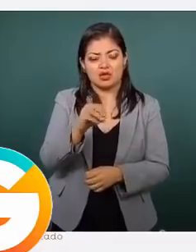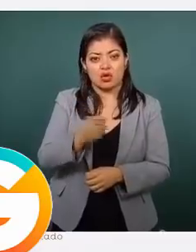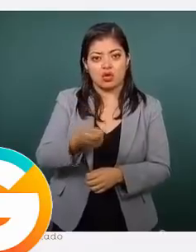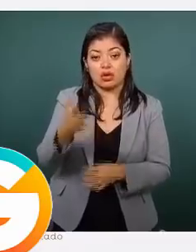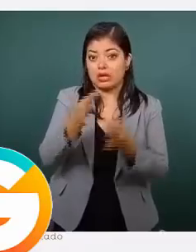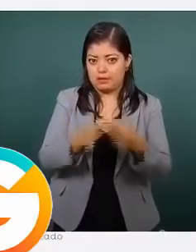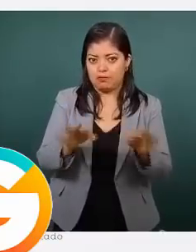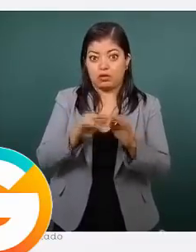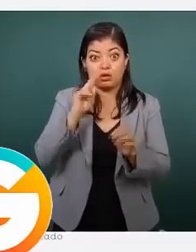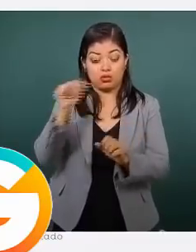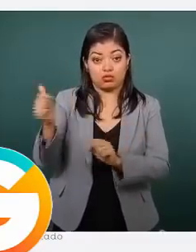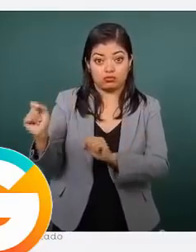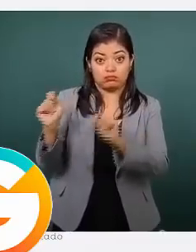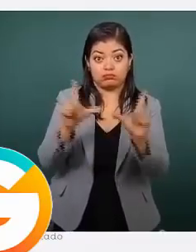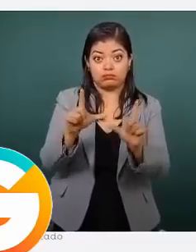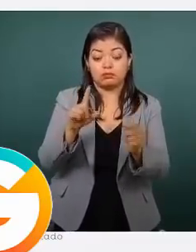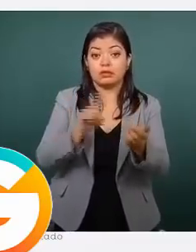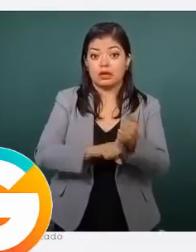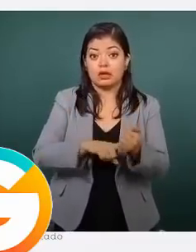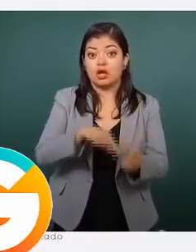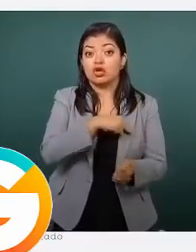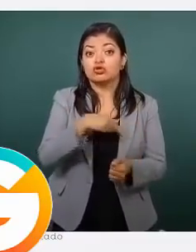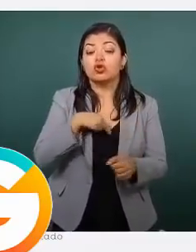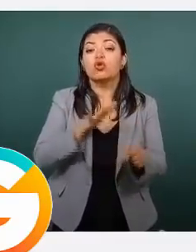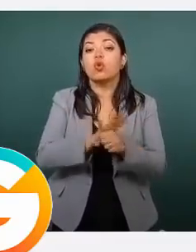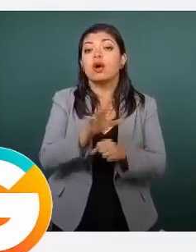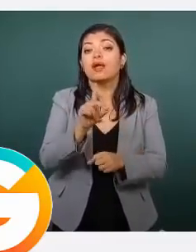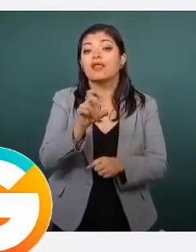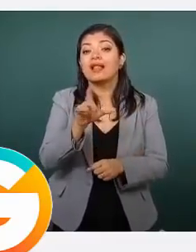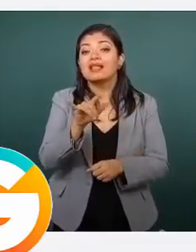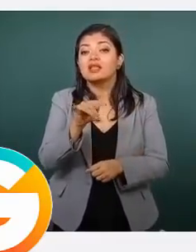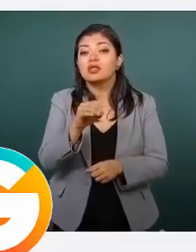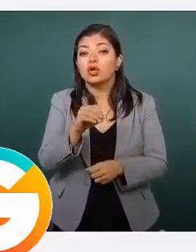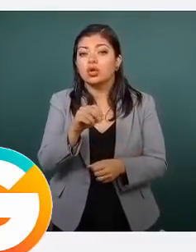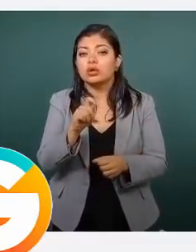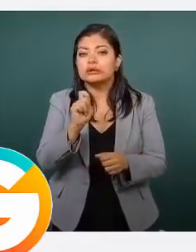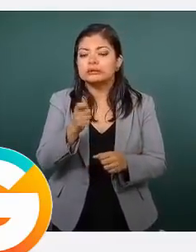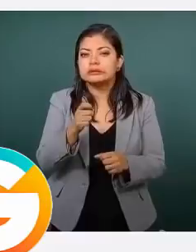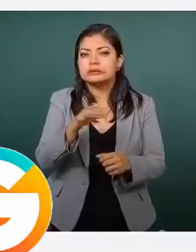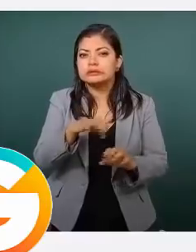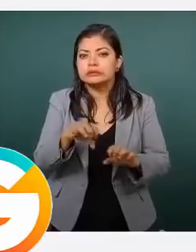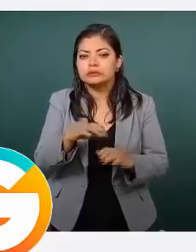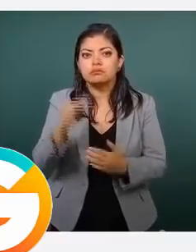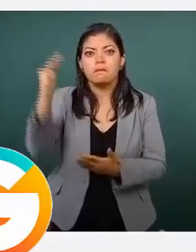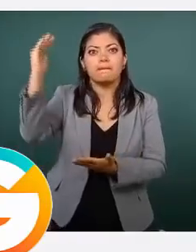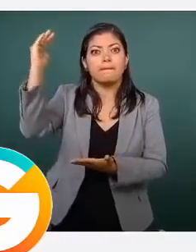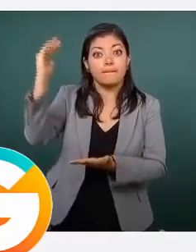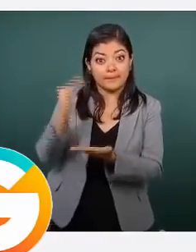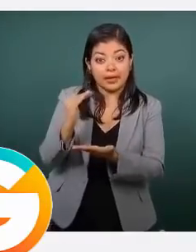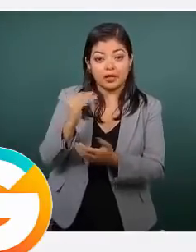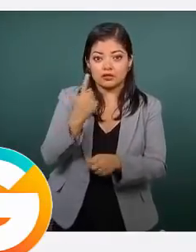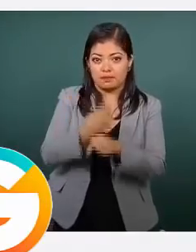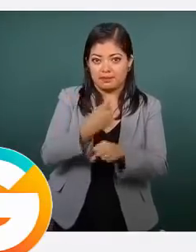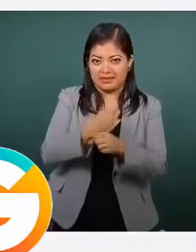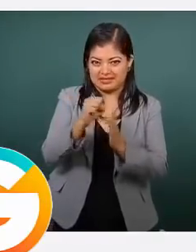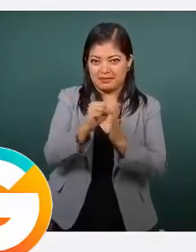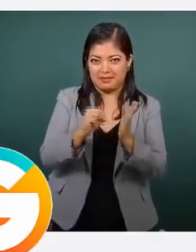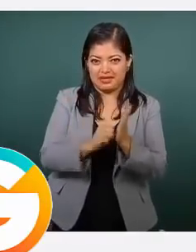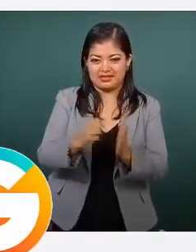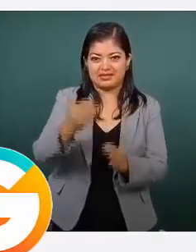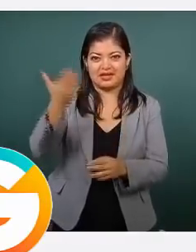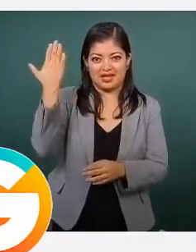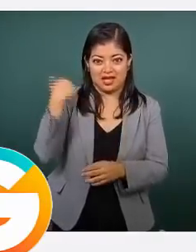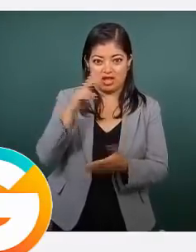damos a la siguiente, es que los delitos en los que nos concentramos con un sentido estratégico, la reducción en el primer semestre del año comparado con el